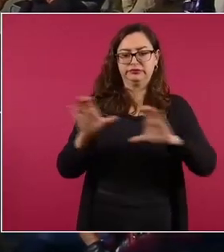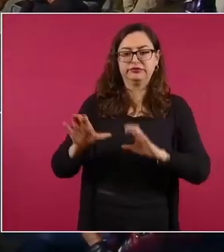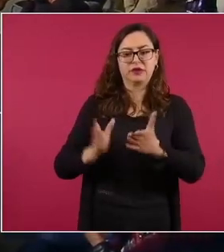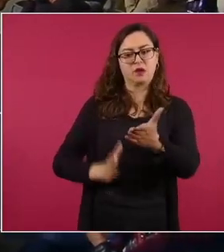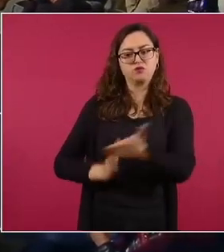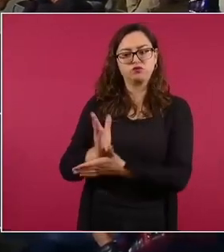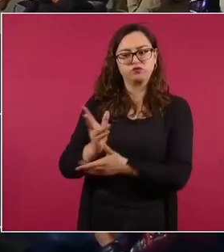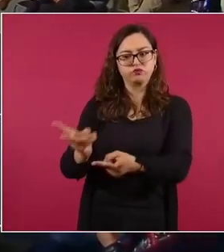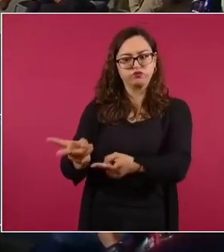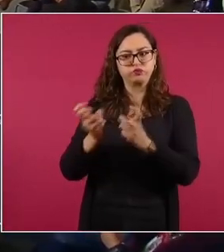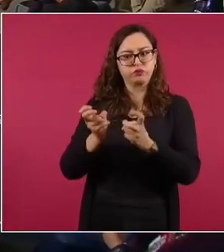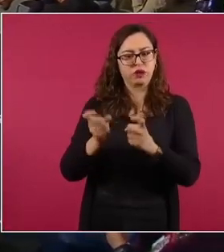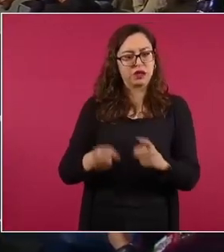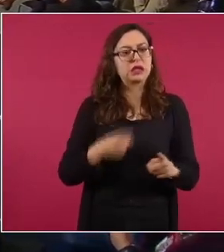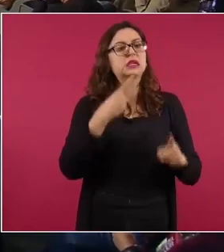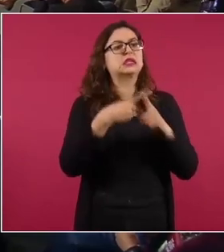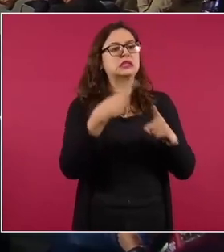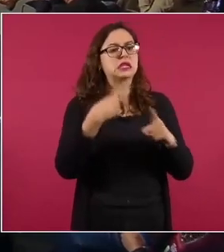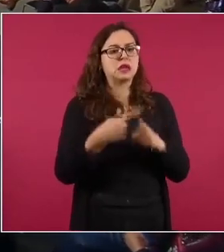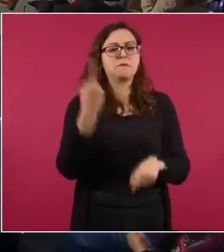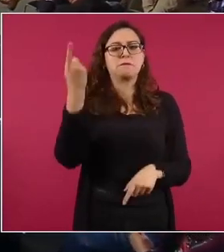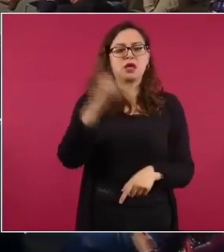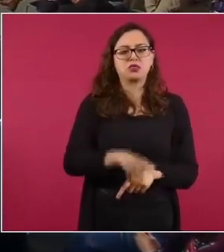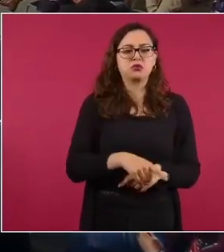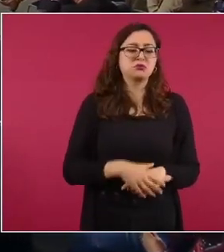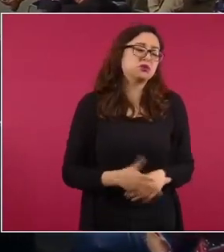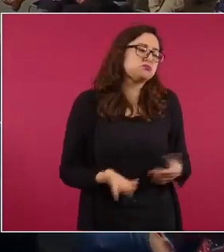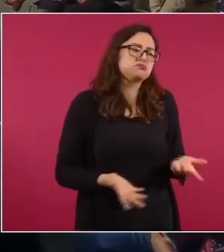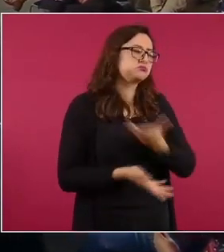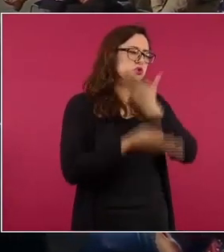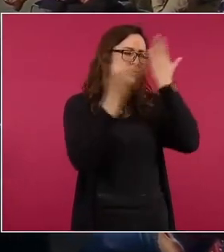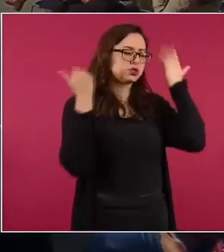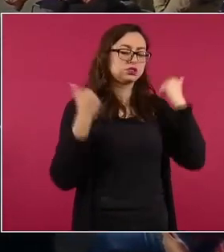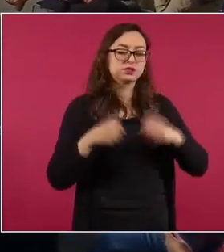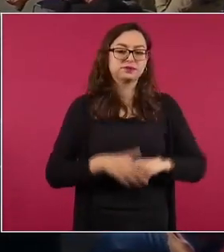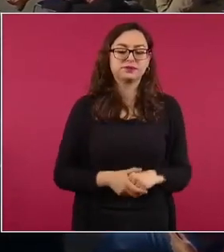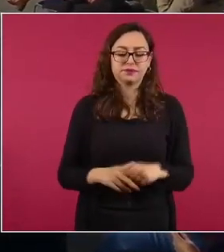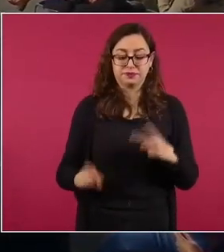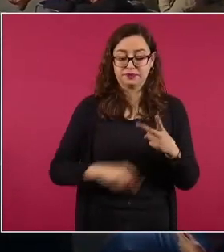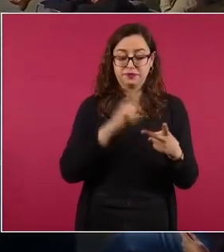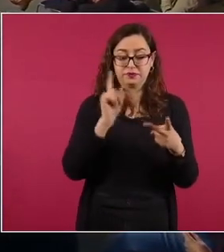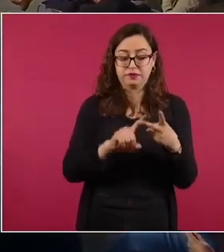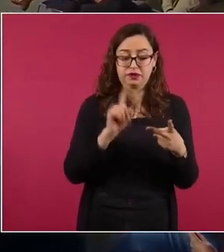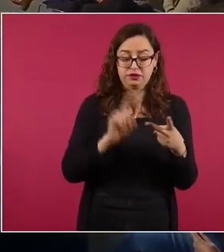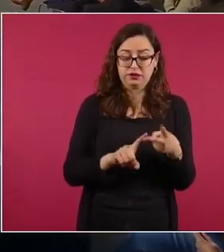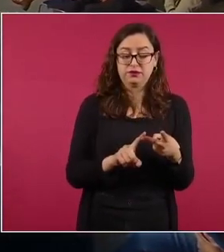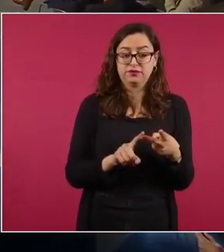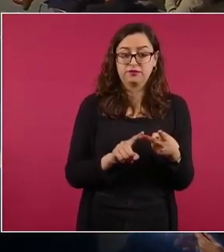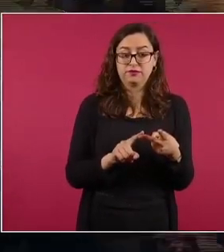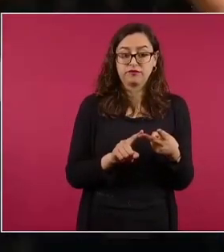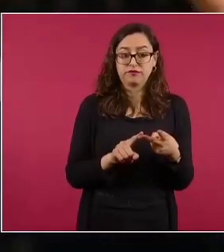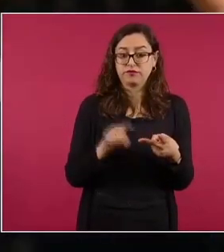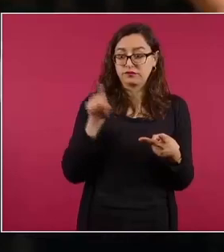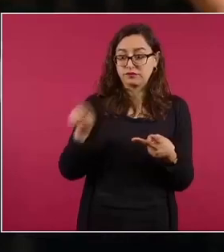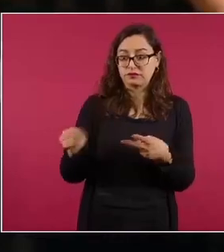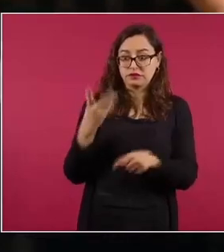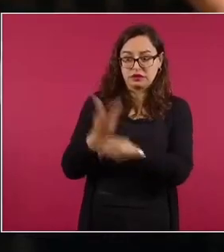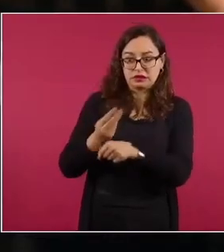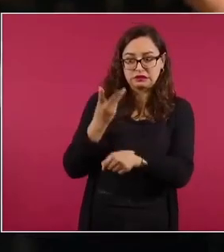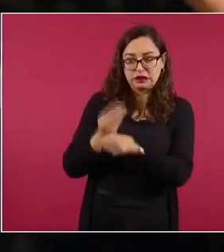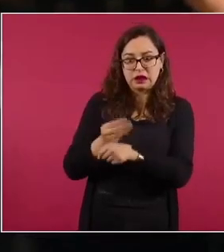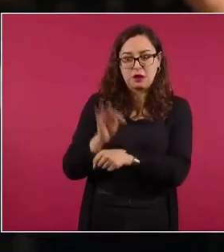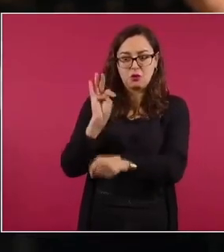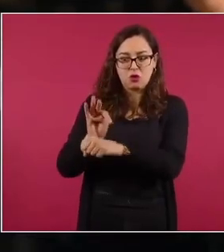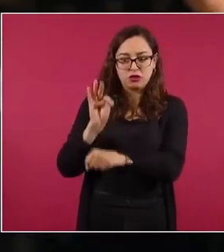ataque? ¿Cuál es la causa? No, no. La segunda pregunta es qué medidas van a tomar. Y la tercera, ¿cuál es el